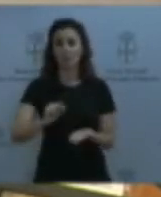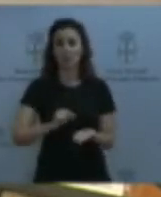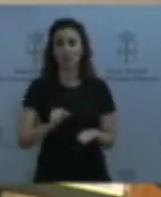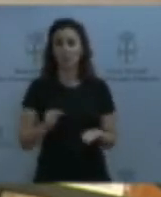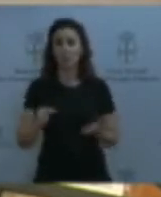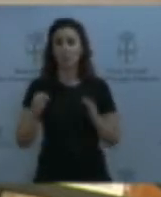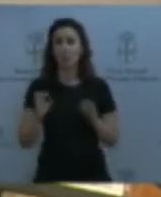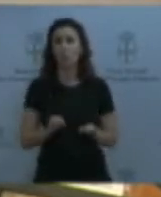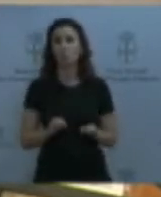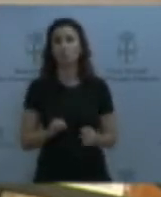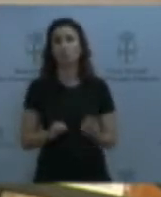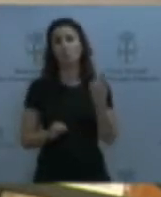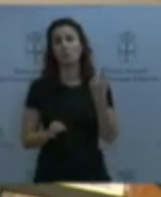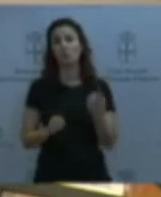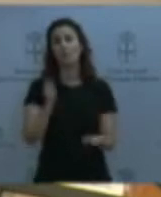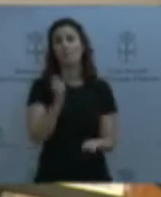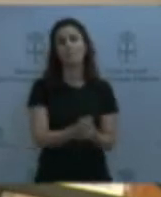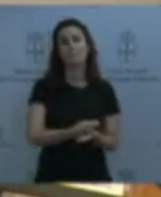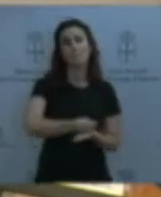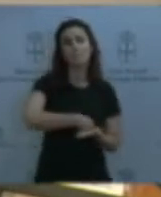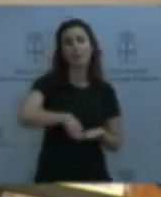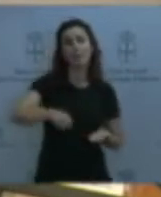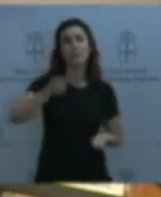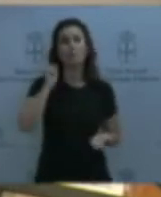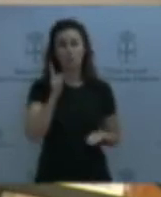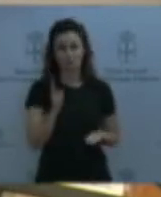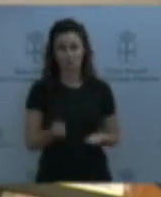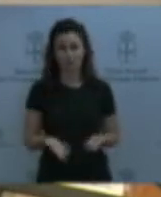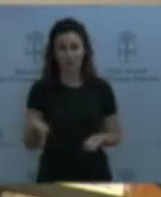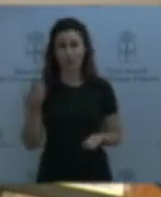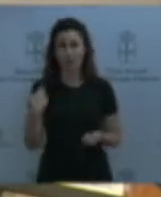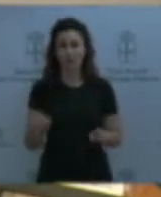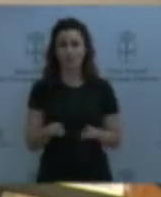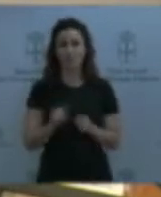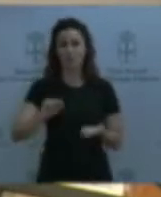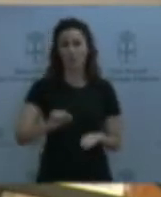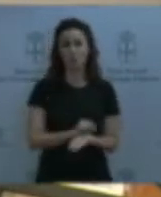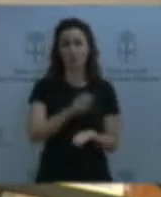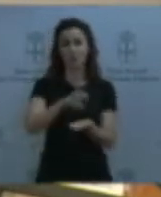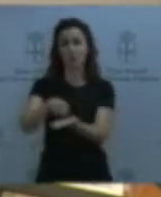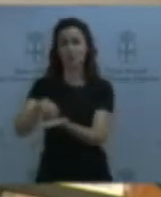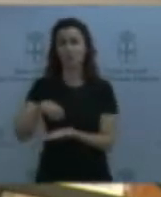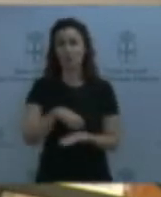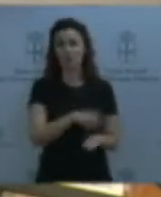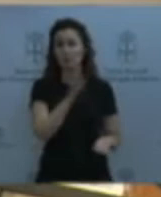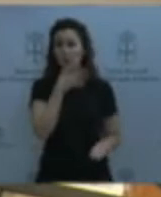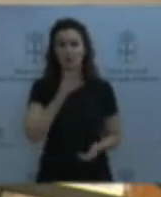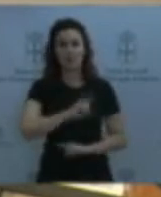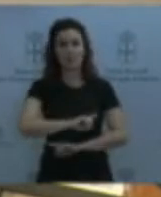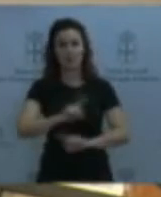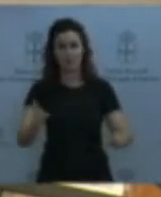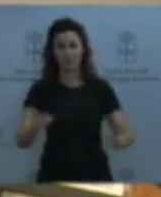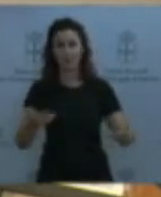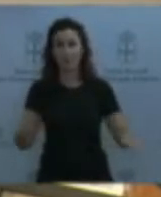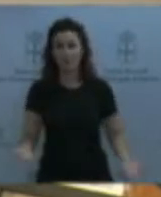Con lo cual, lo que antes eran contratos menores centro a centro, ahora no puede ser. Y estamos haciendo las licitaciones. Y nos está costando